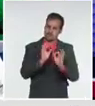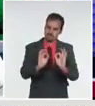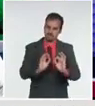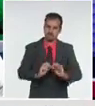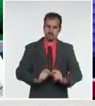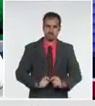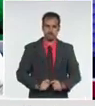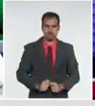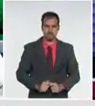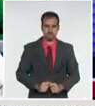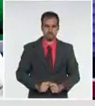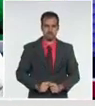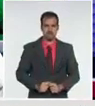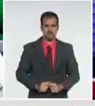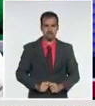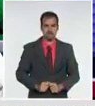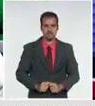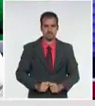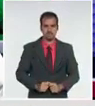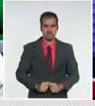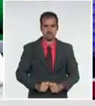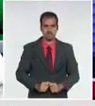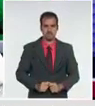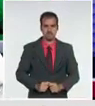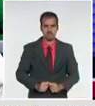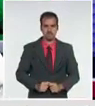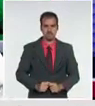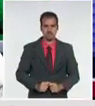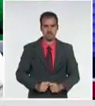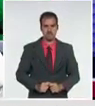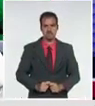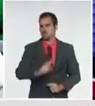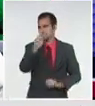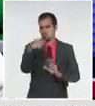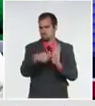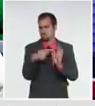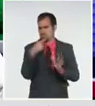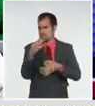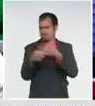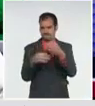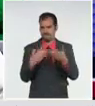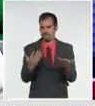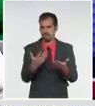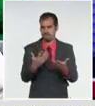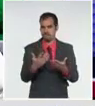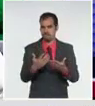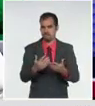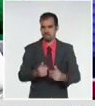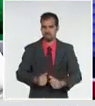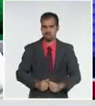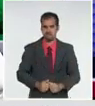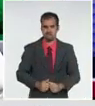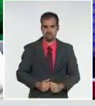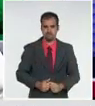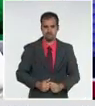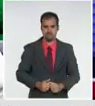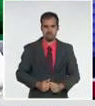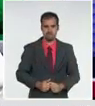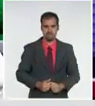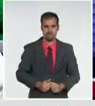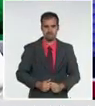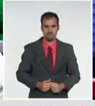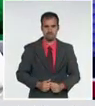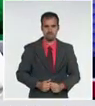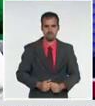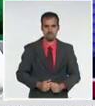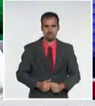Y solamente reiterar que esta enfermedad hasta el día de